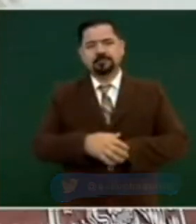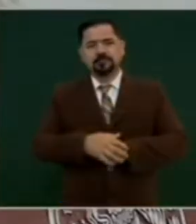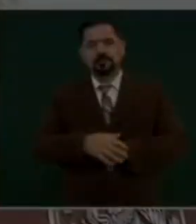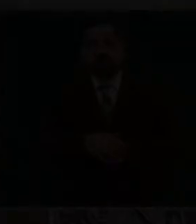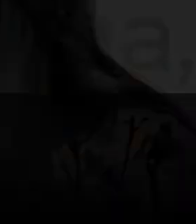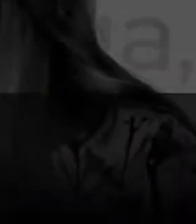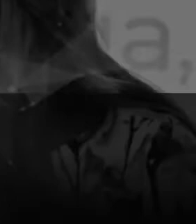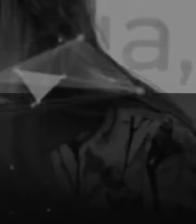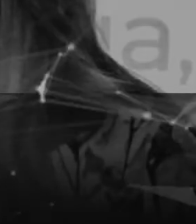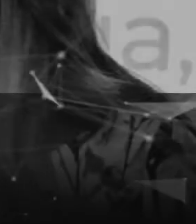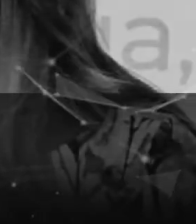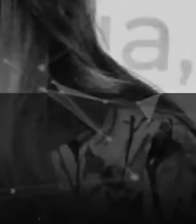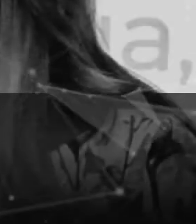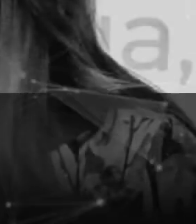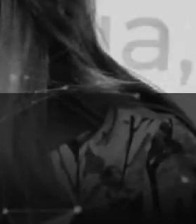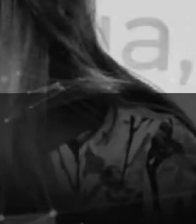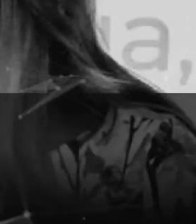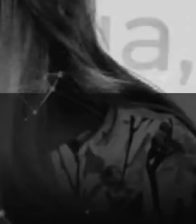a nadie.